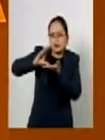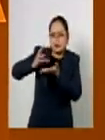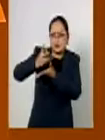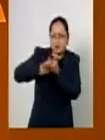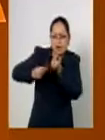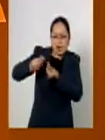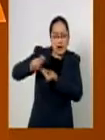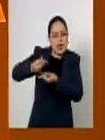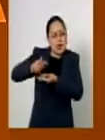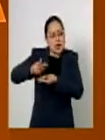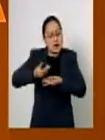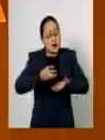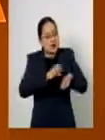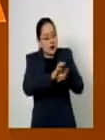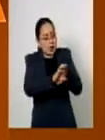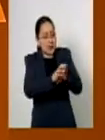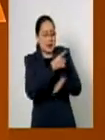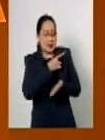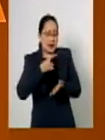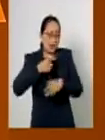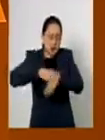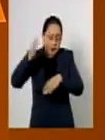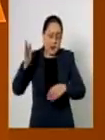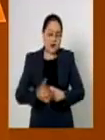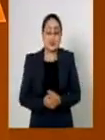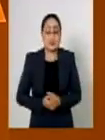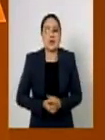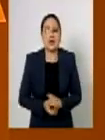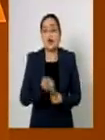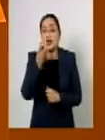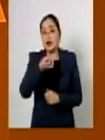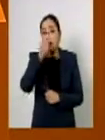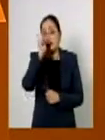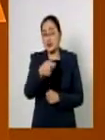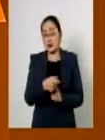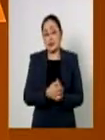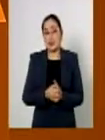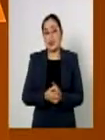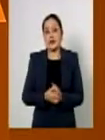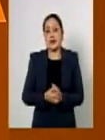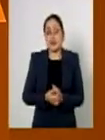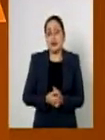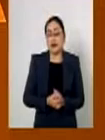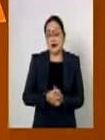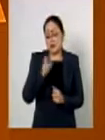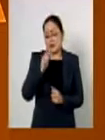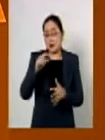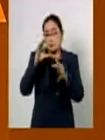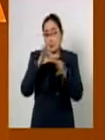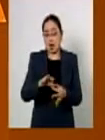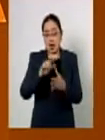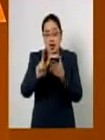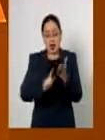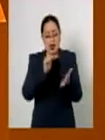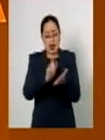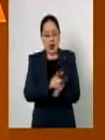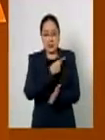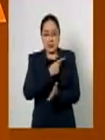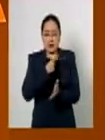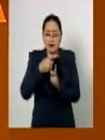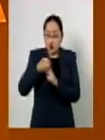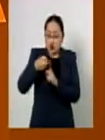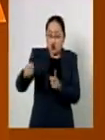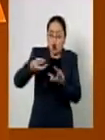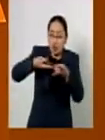y esto no es de acuerdo a la disciplina que deben demostrar todas las